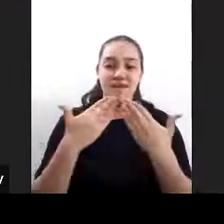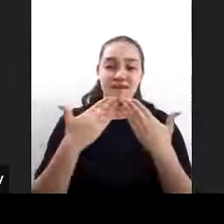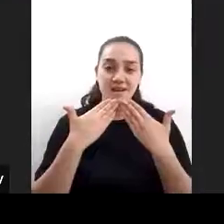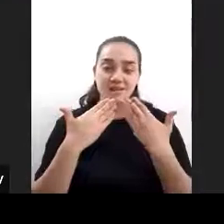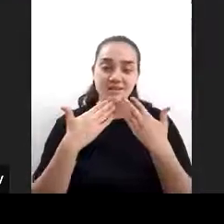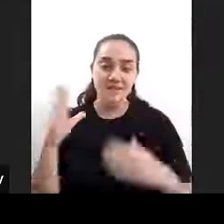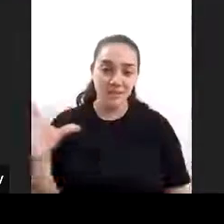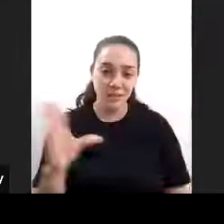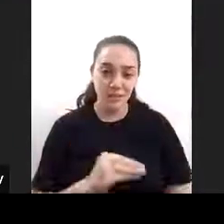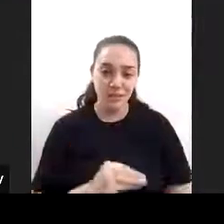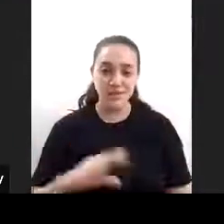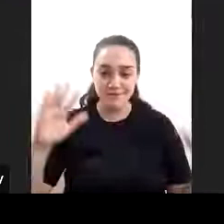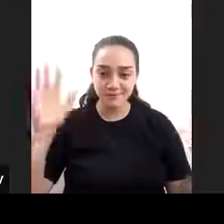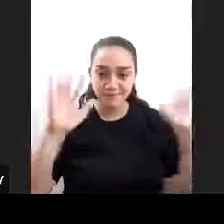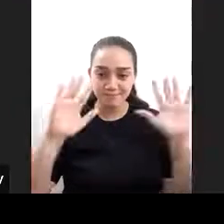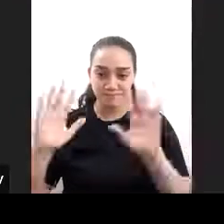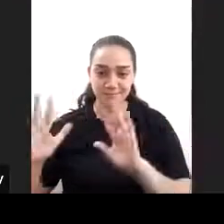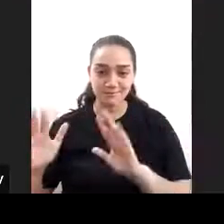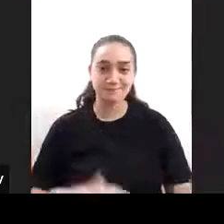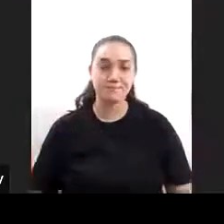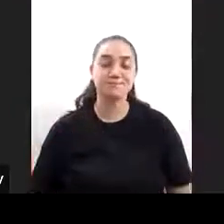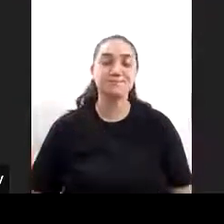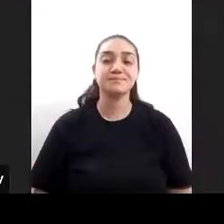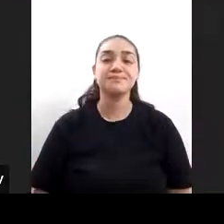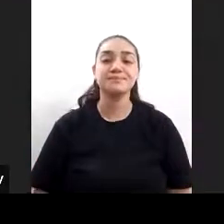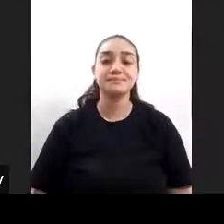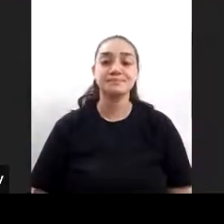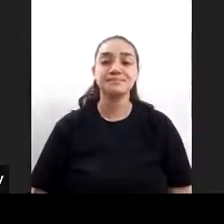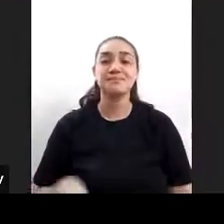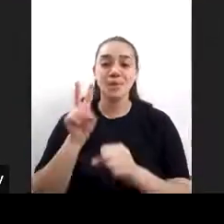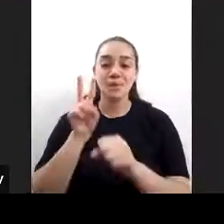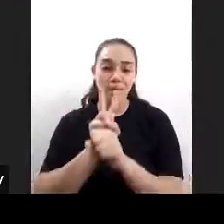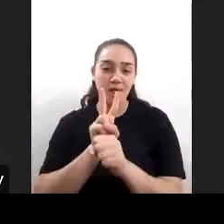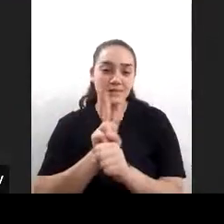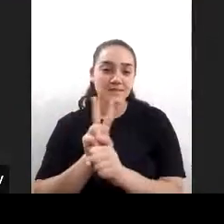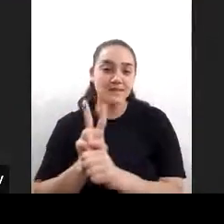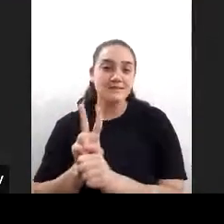estén bien cuídense gracias a